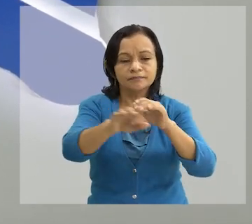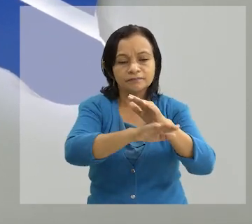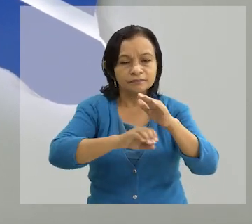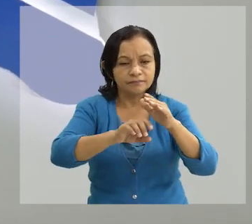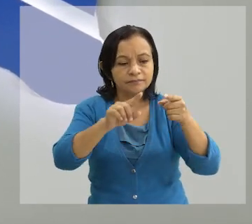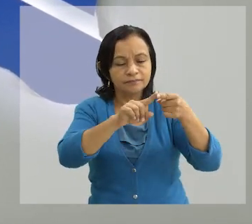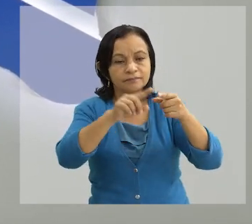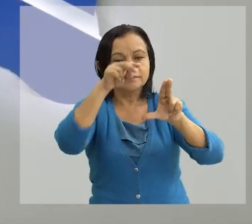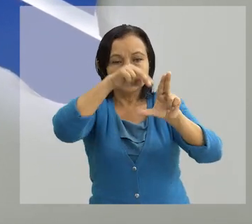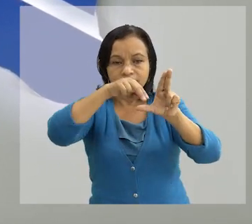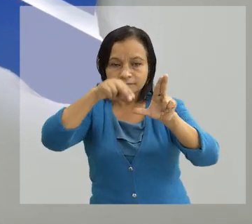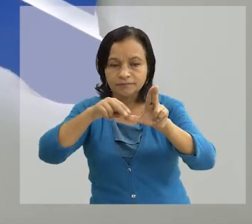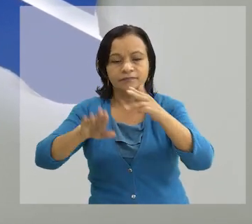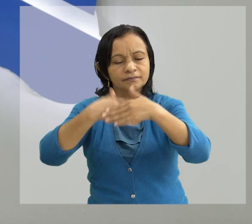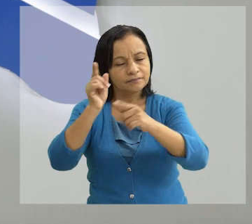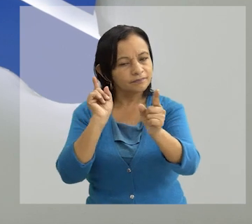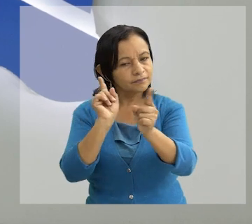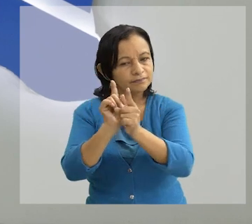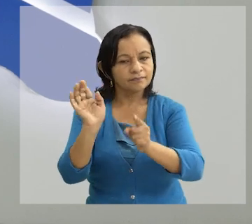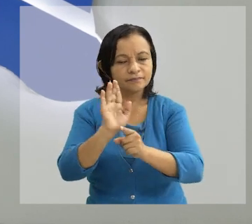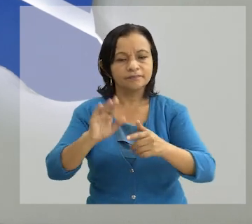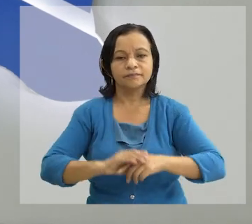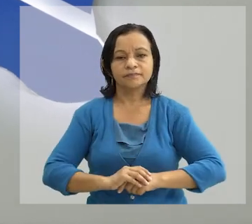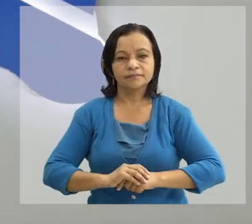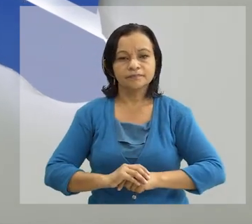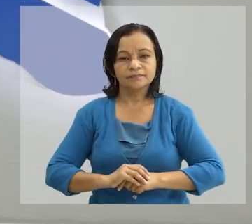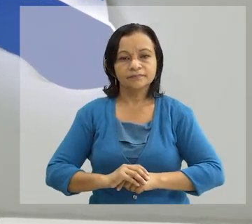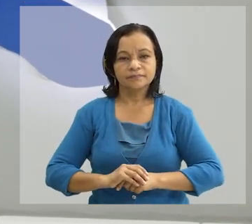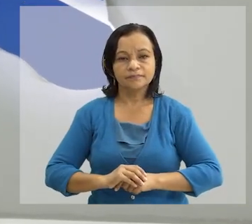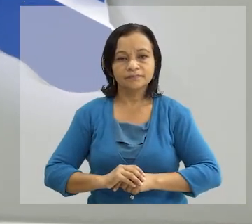sociales como Sede Sin APRED Será hasta la próxima edición